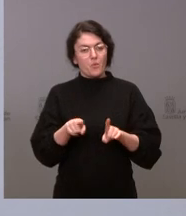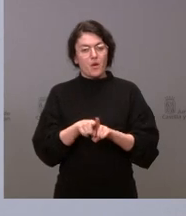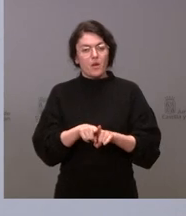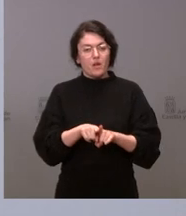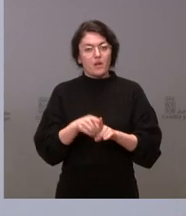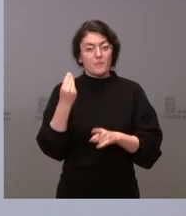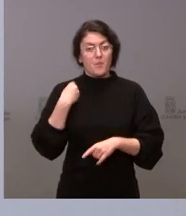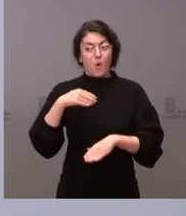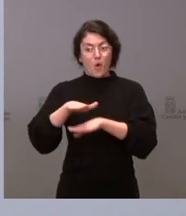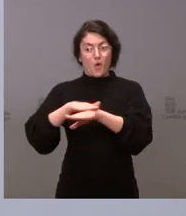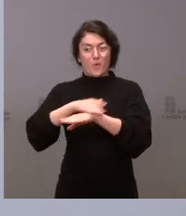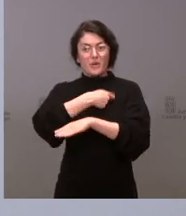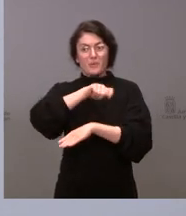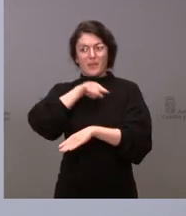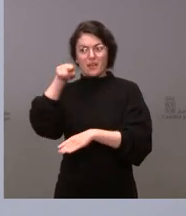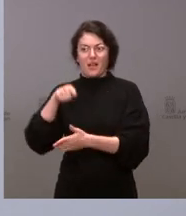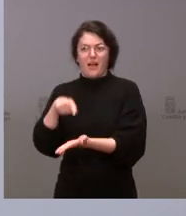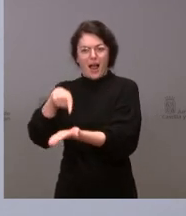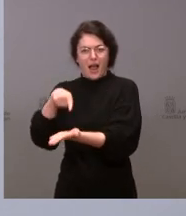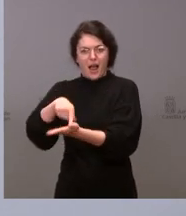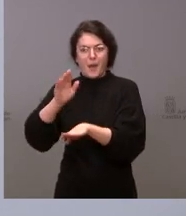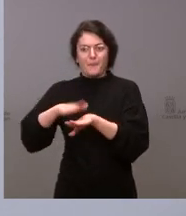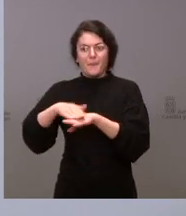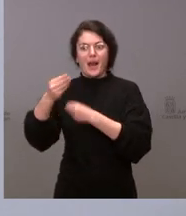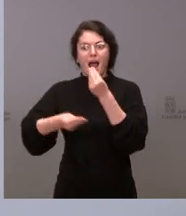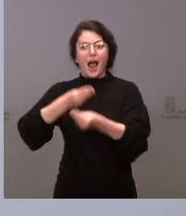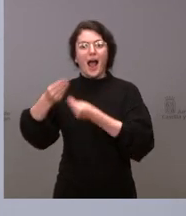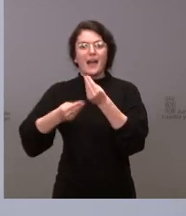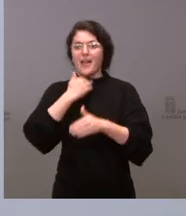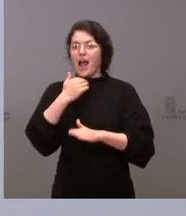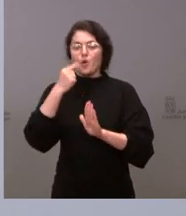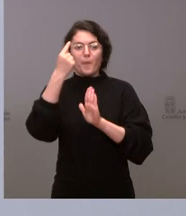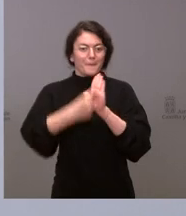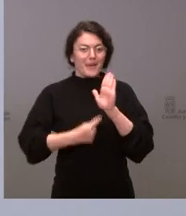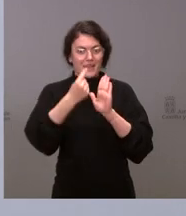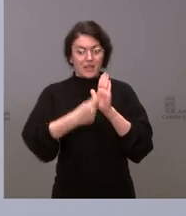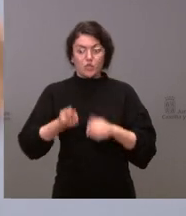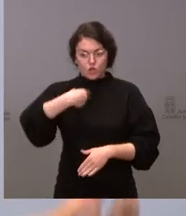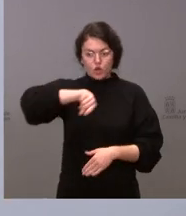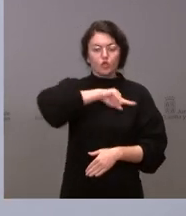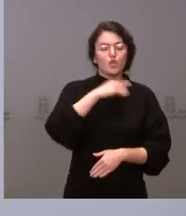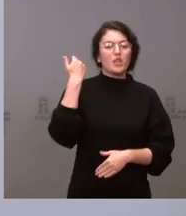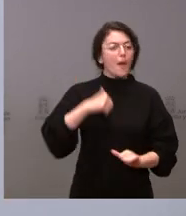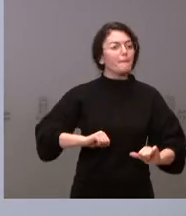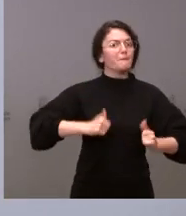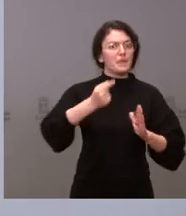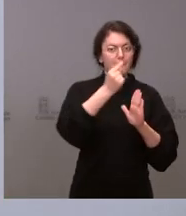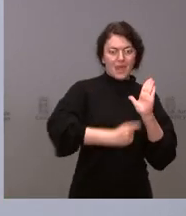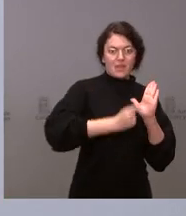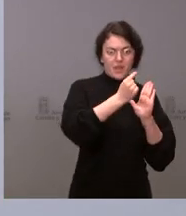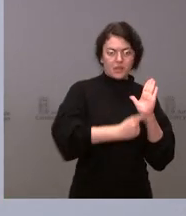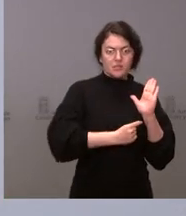al Gobierno de España que adopte medidas en este ámbito. Nosotros las estamos tomando. Algunas de las medidas